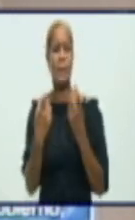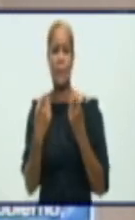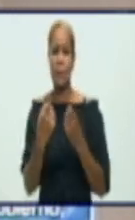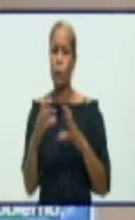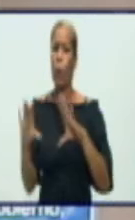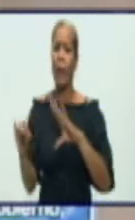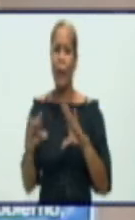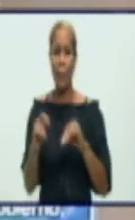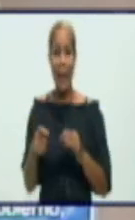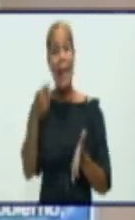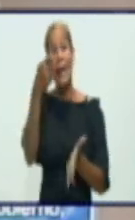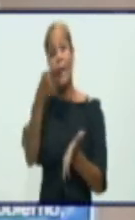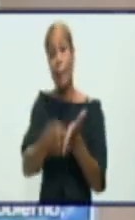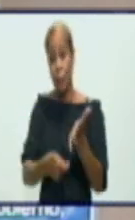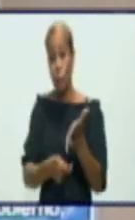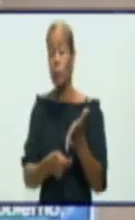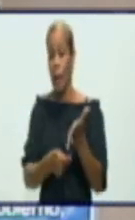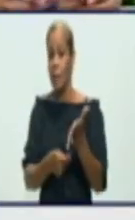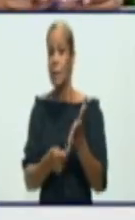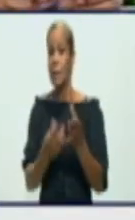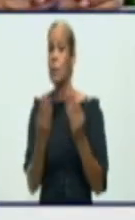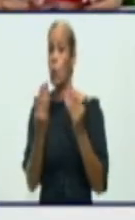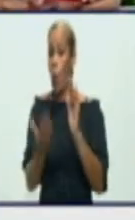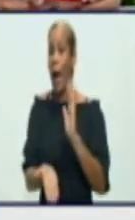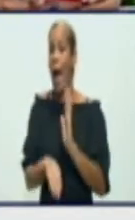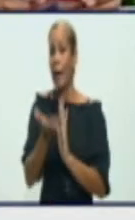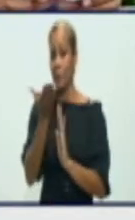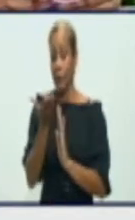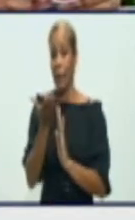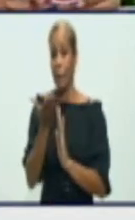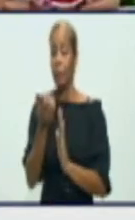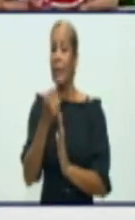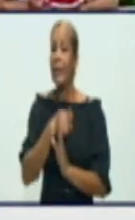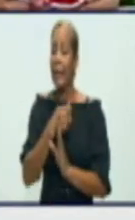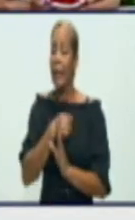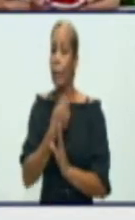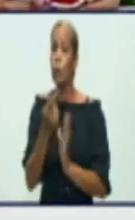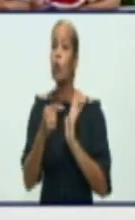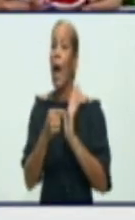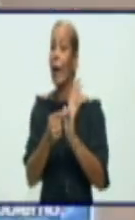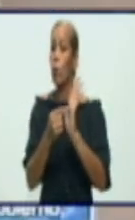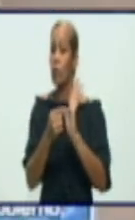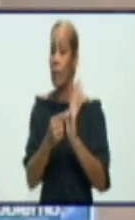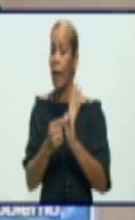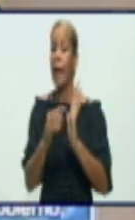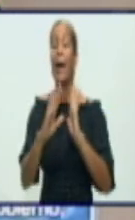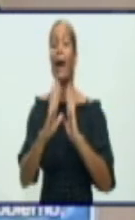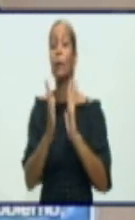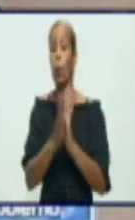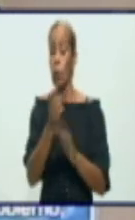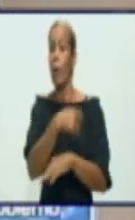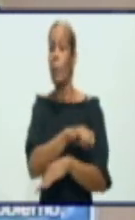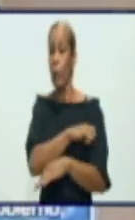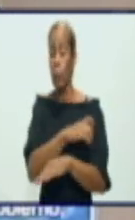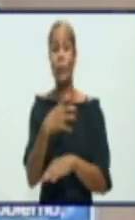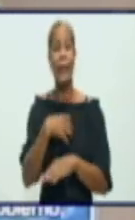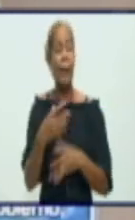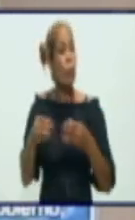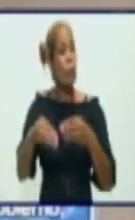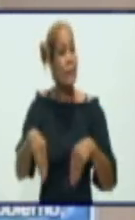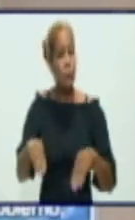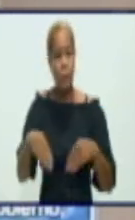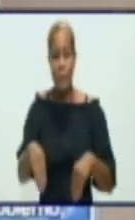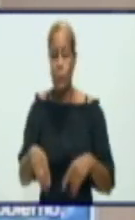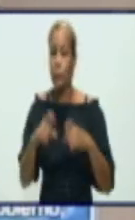Las multas son bastante altas. Queremos persuadir a nuestro pueblo en una situación muy compleja. Los